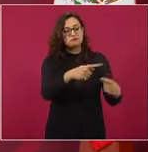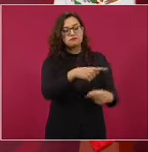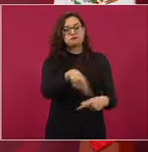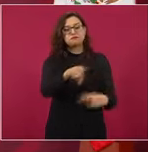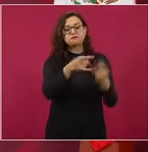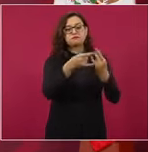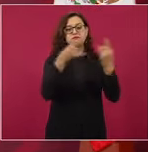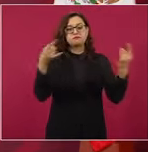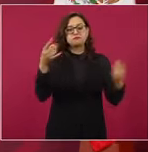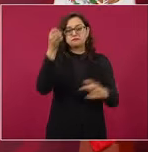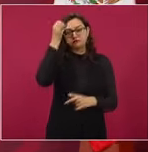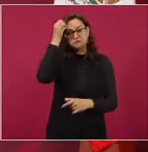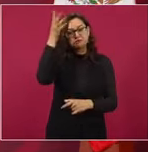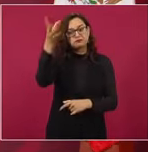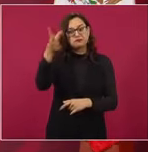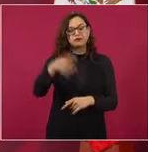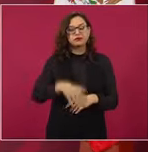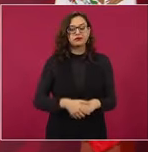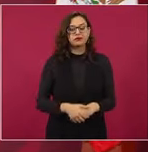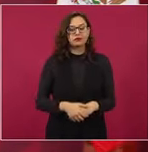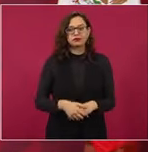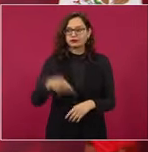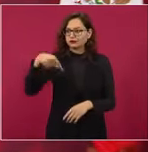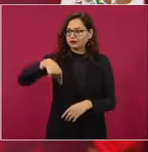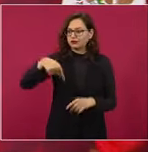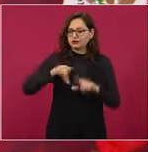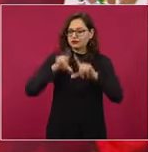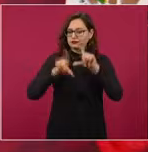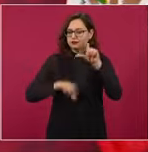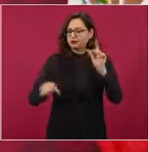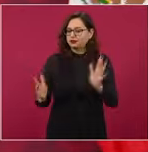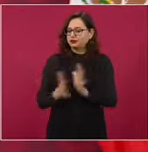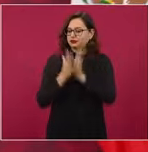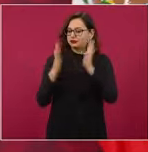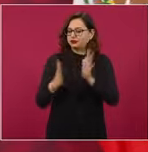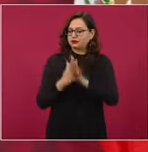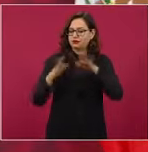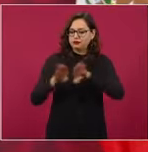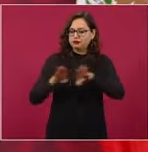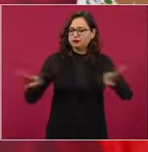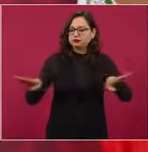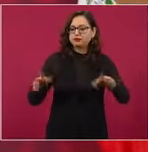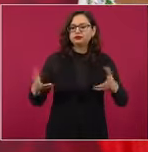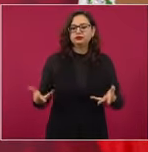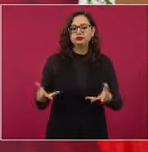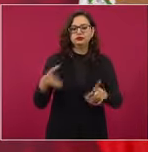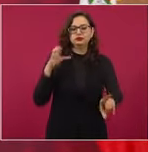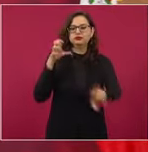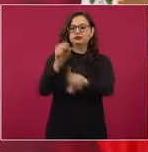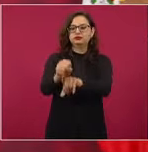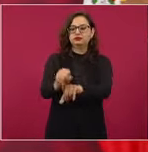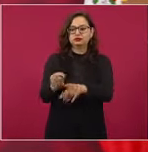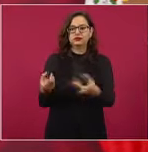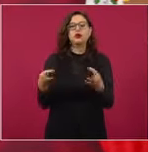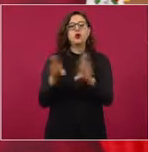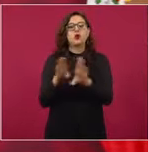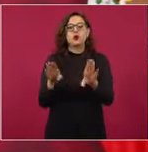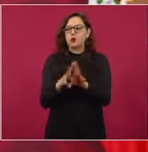que se abrió paso para establecer la democracia entre todos y ellos fueron los primeros en llegar